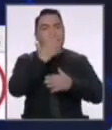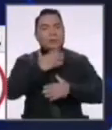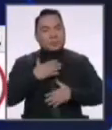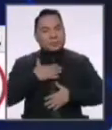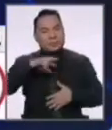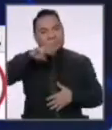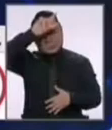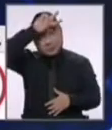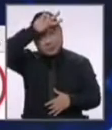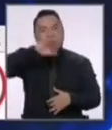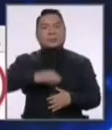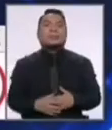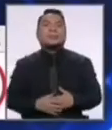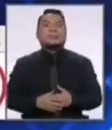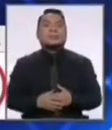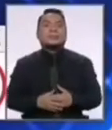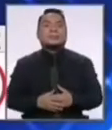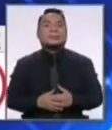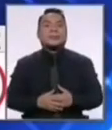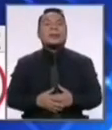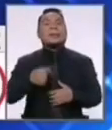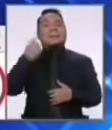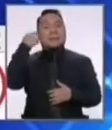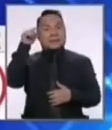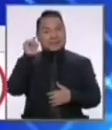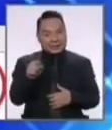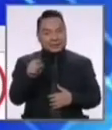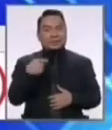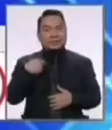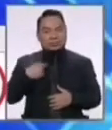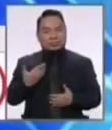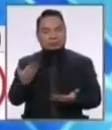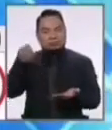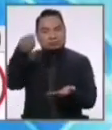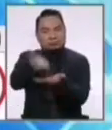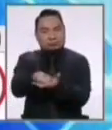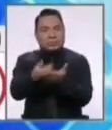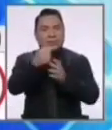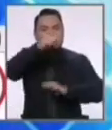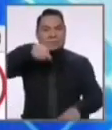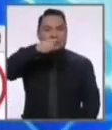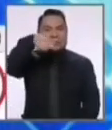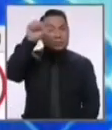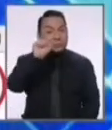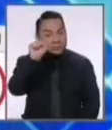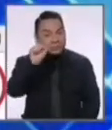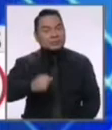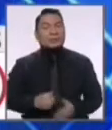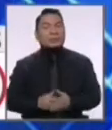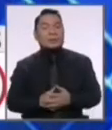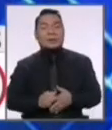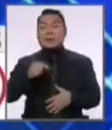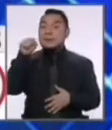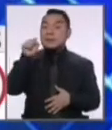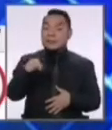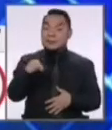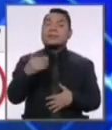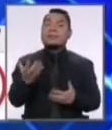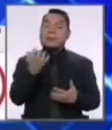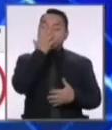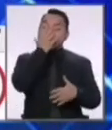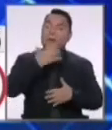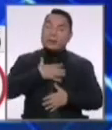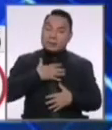del Perú. Para eso vamos a asignar un presupuesto de mil millones de soles y estas plantas de